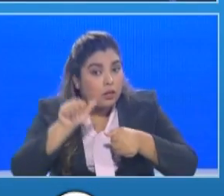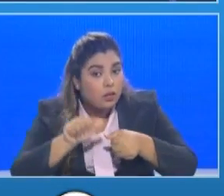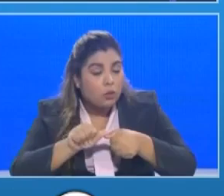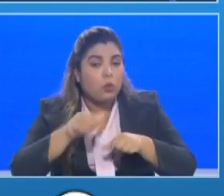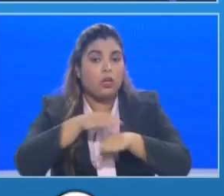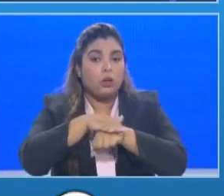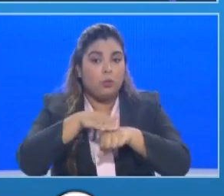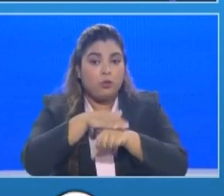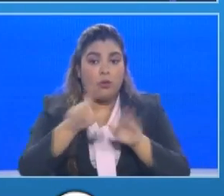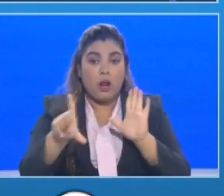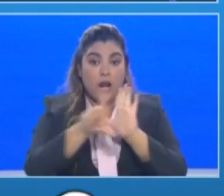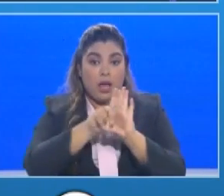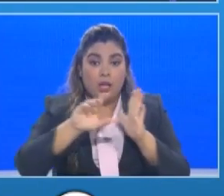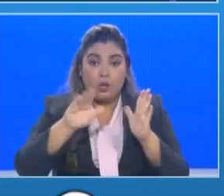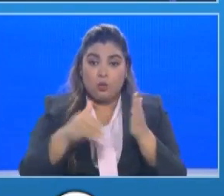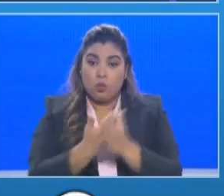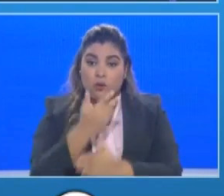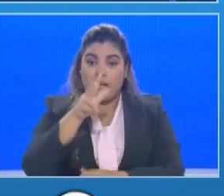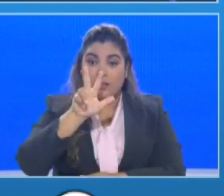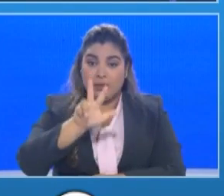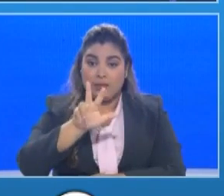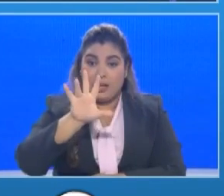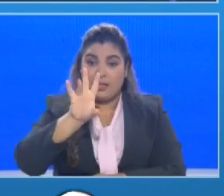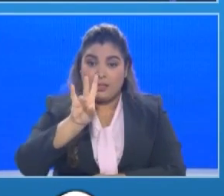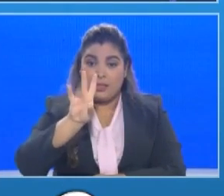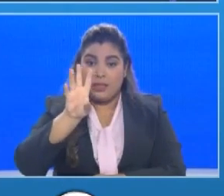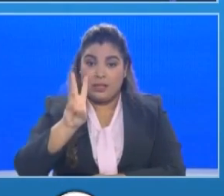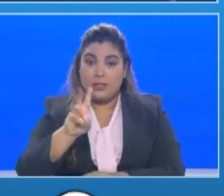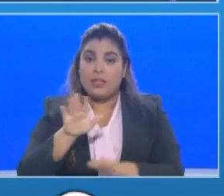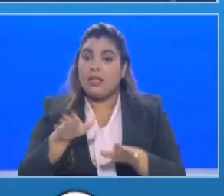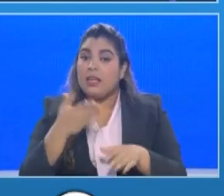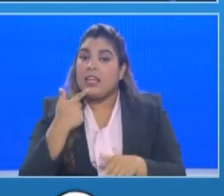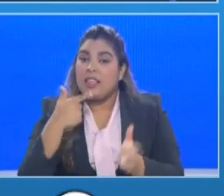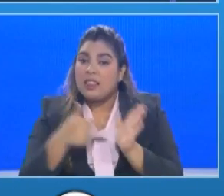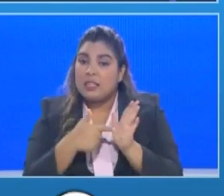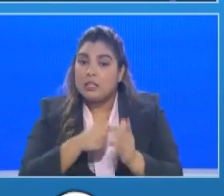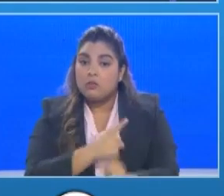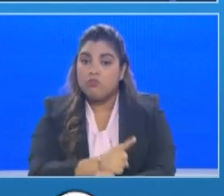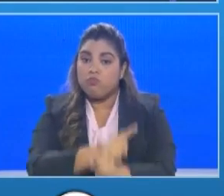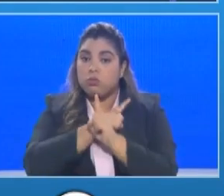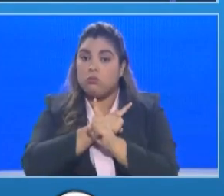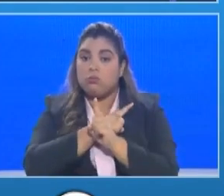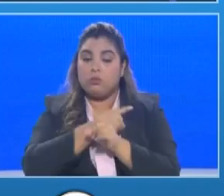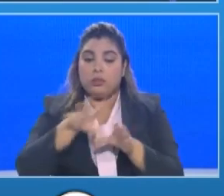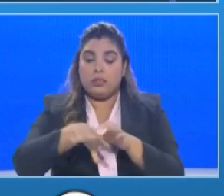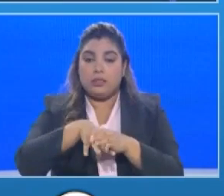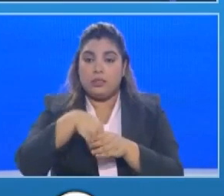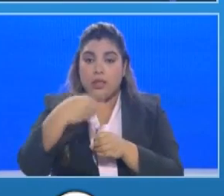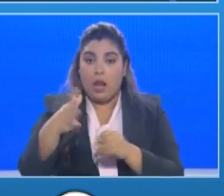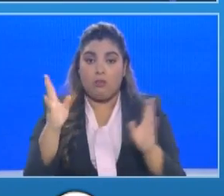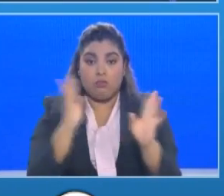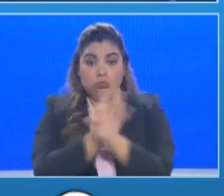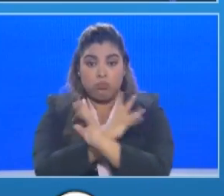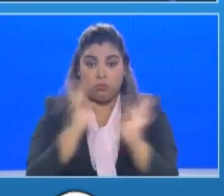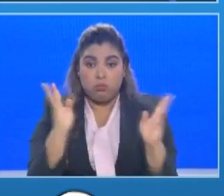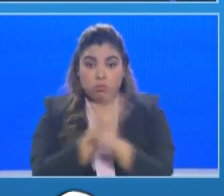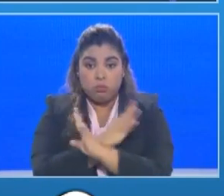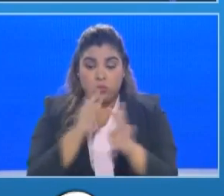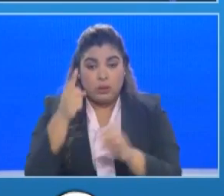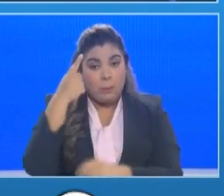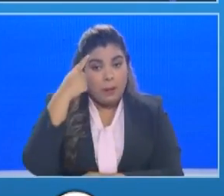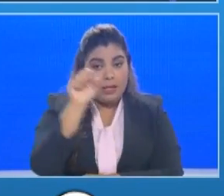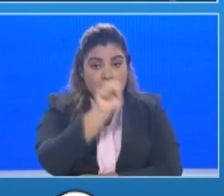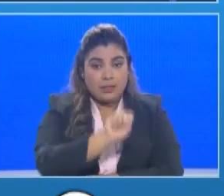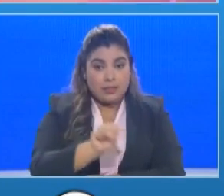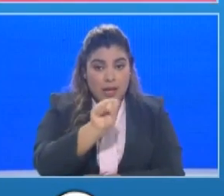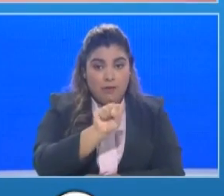376 que restringe la movilización el día sábado para hombres y mujeres en